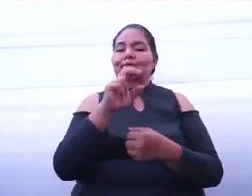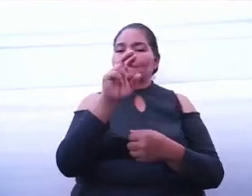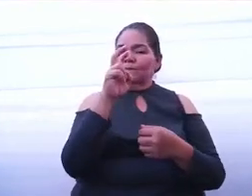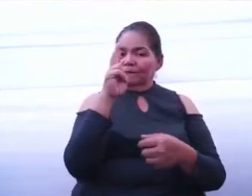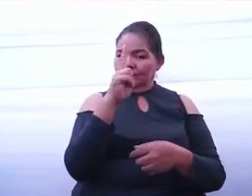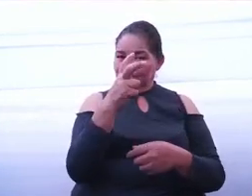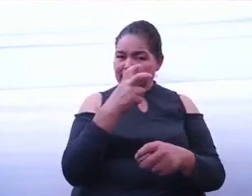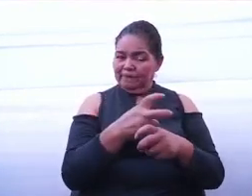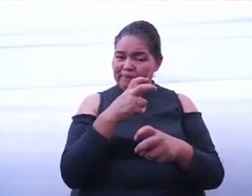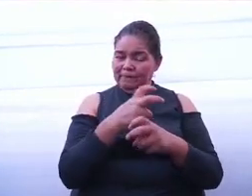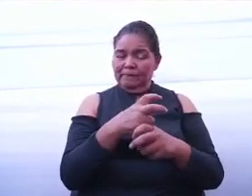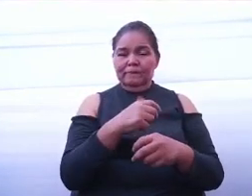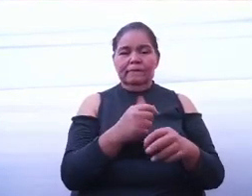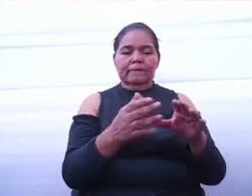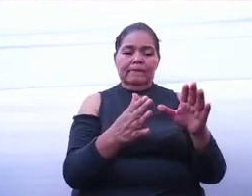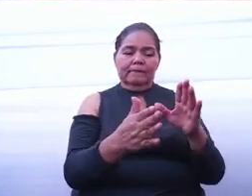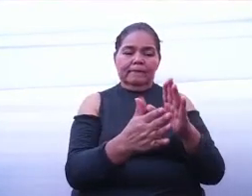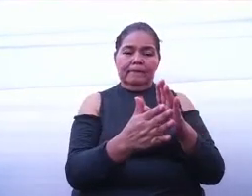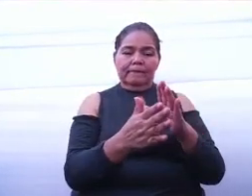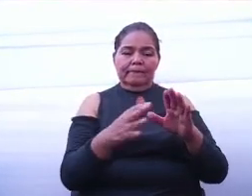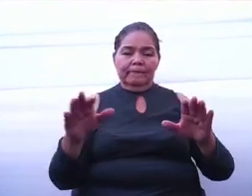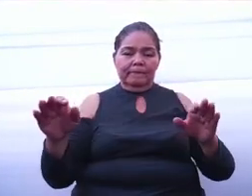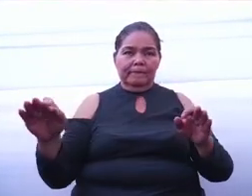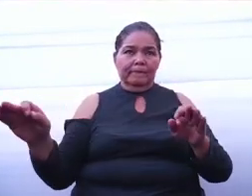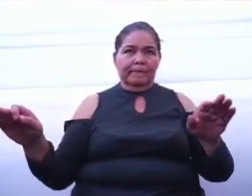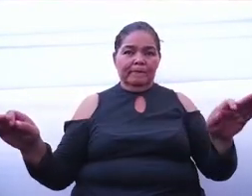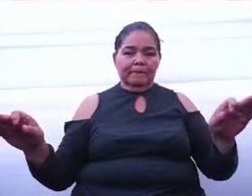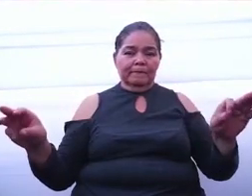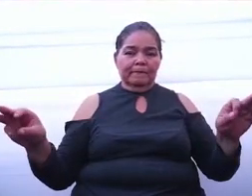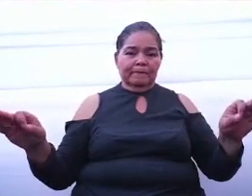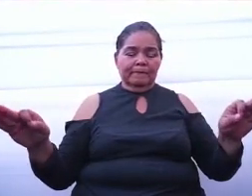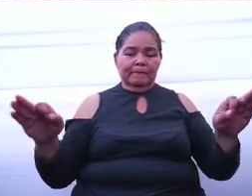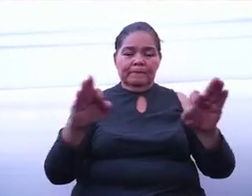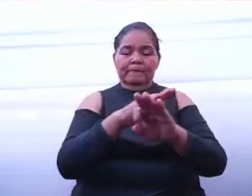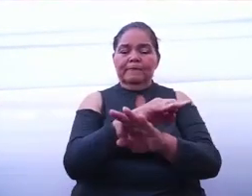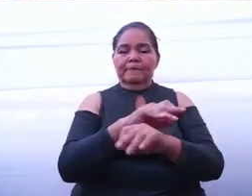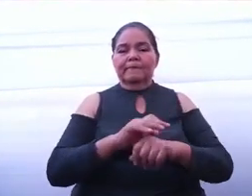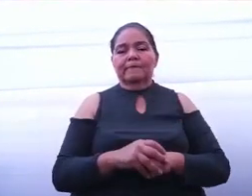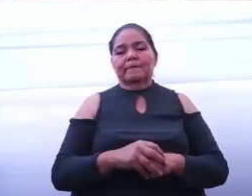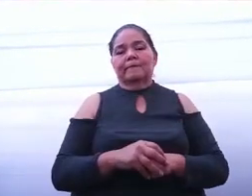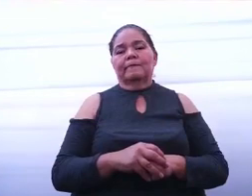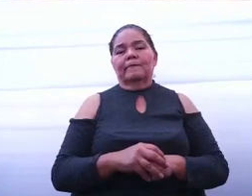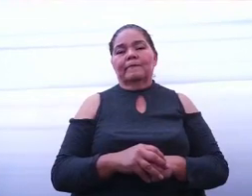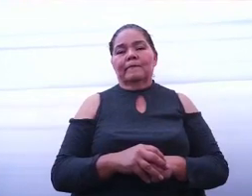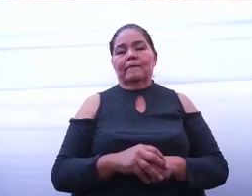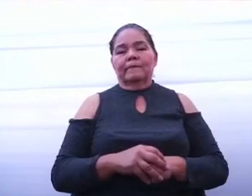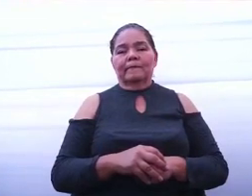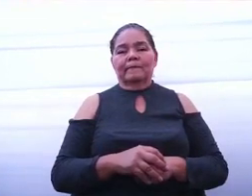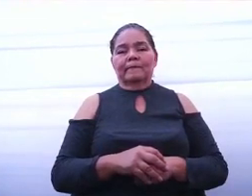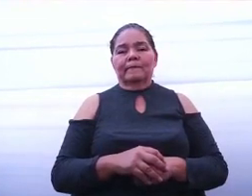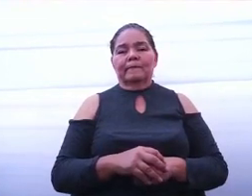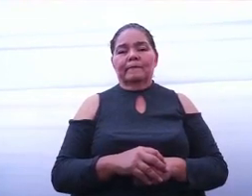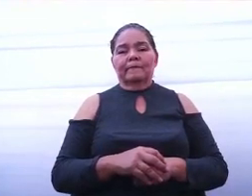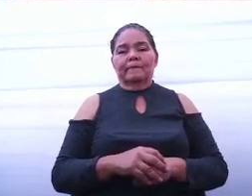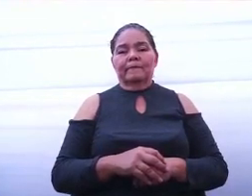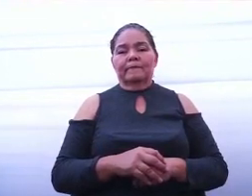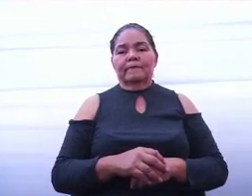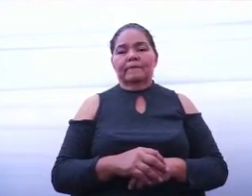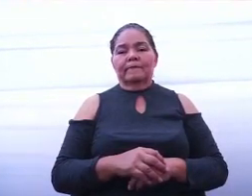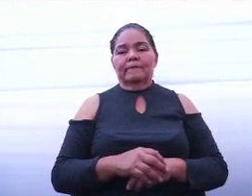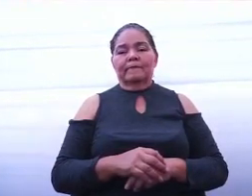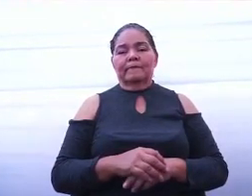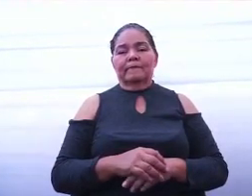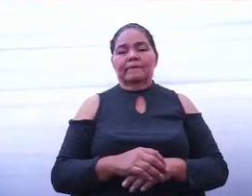movilidad. Comprende el plan integral de movilidad urbana sustentable, mejores calles,